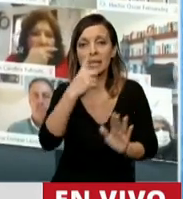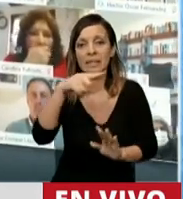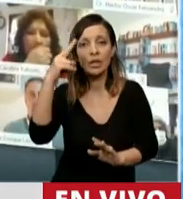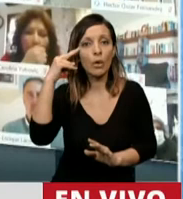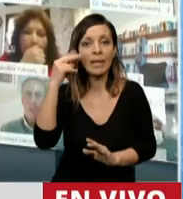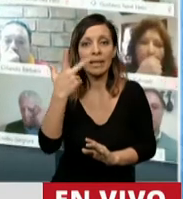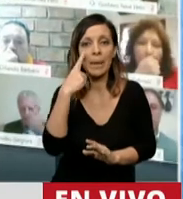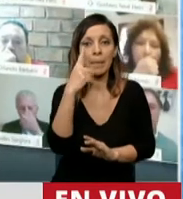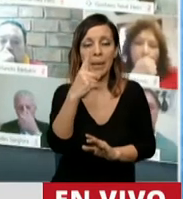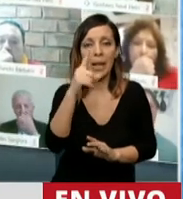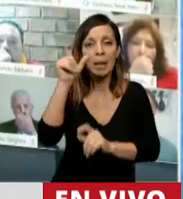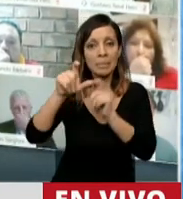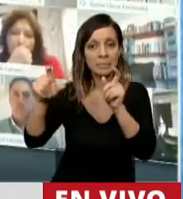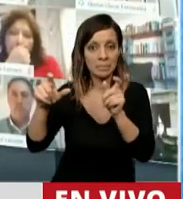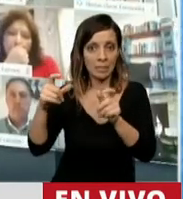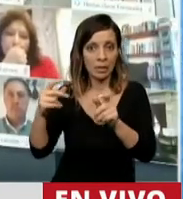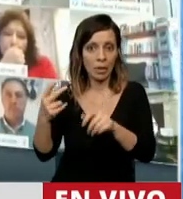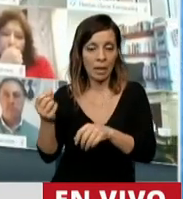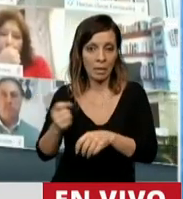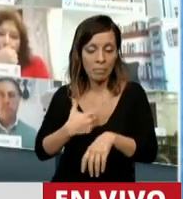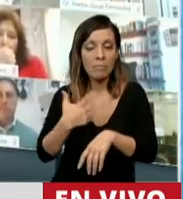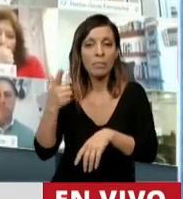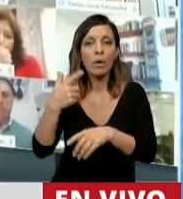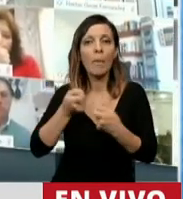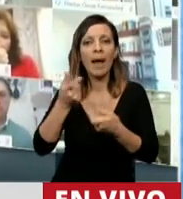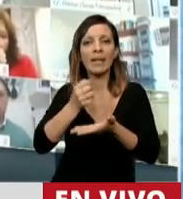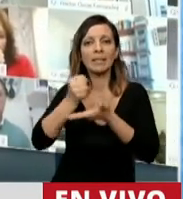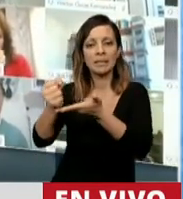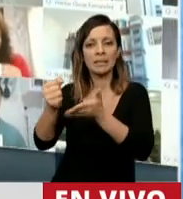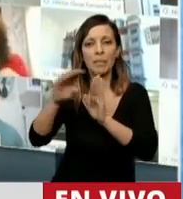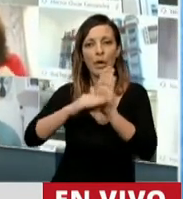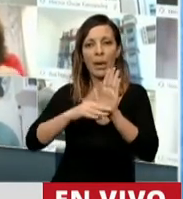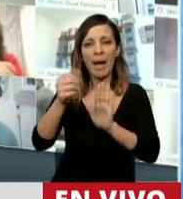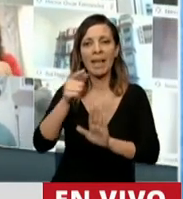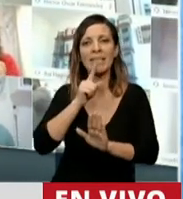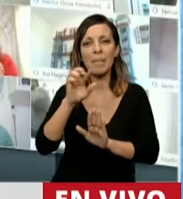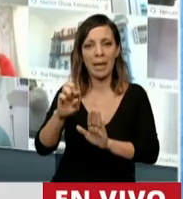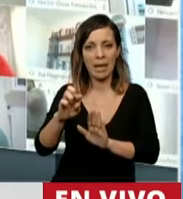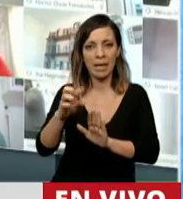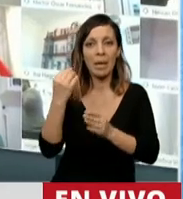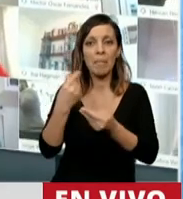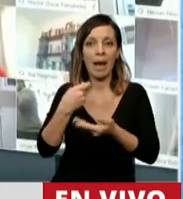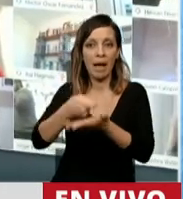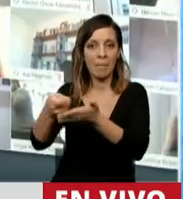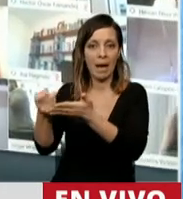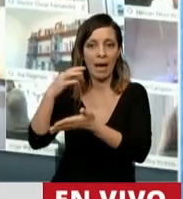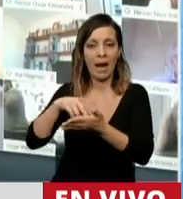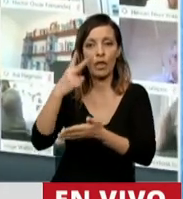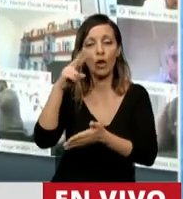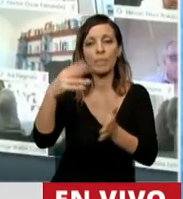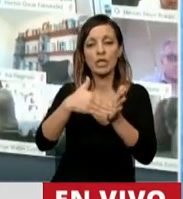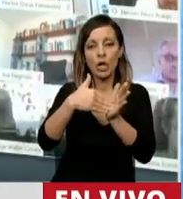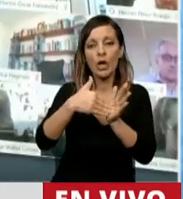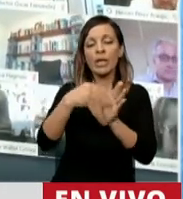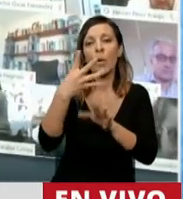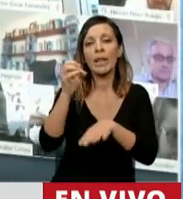.000 empleadores recibirán este mes el auxilio del programa ATP para cubrir 2.040.000